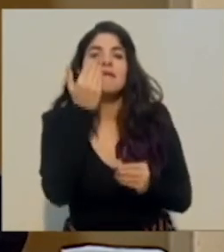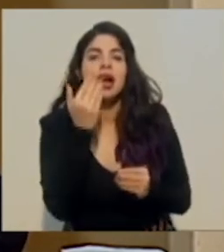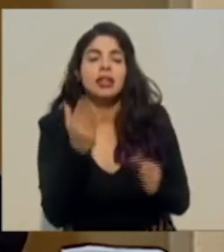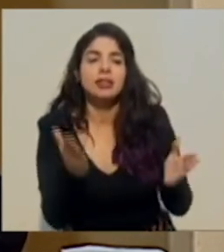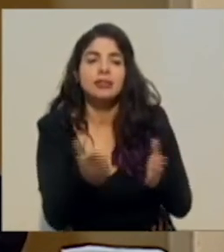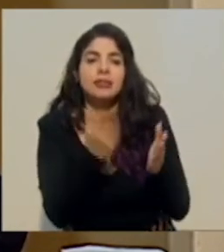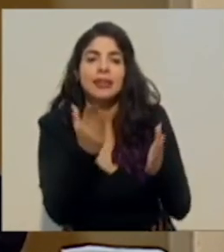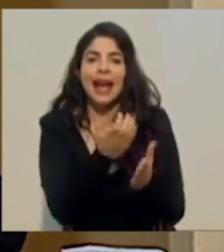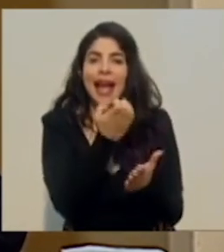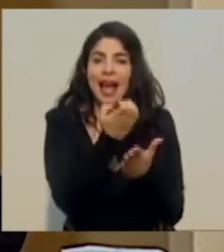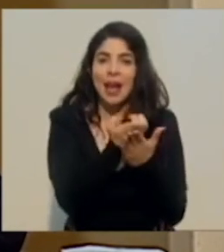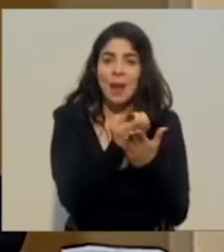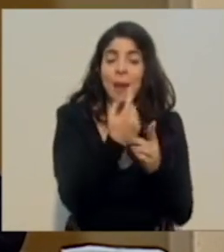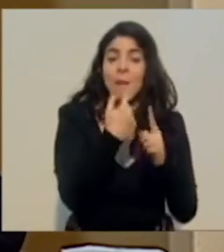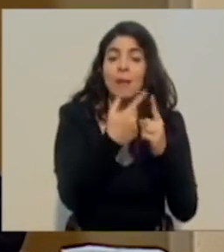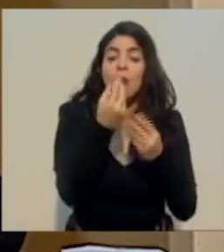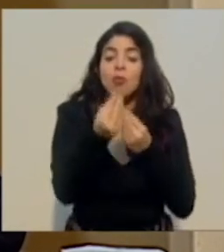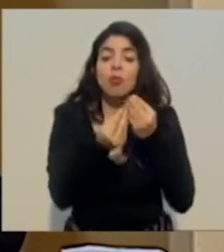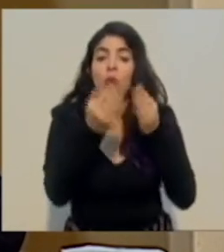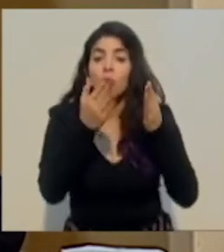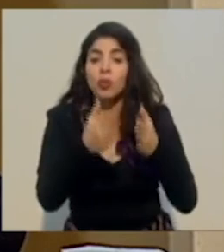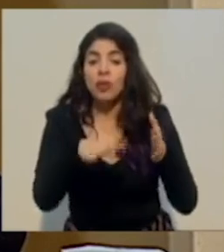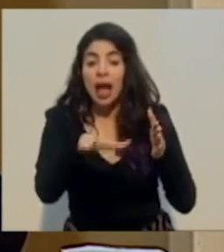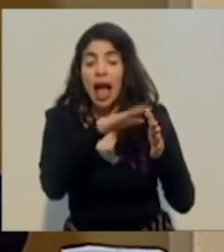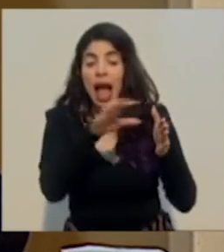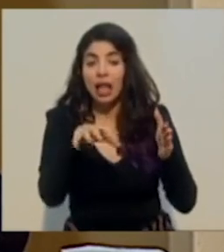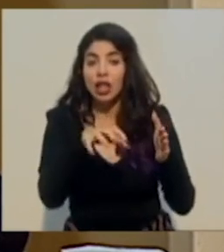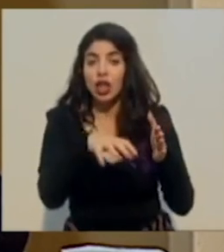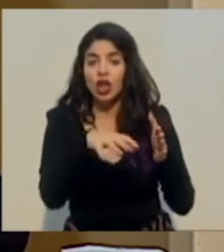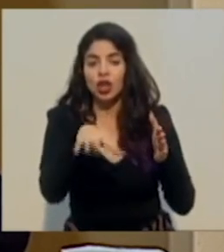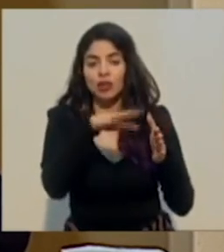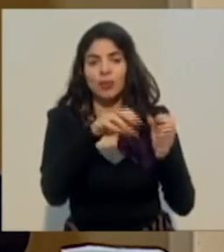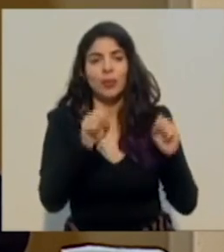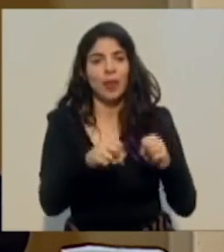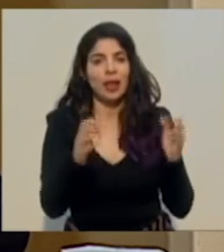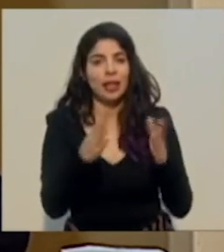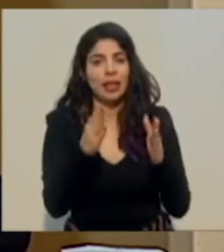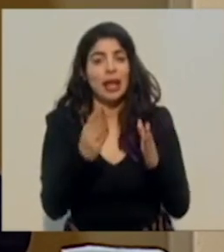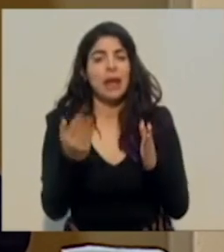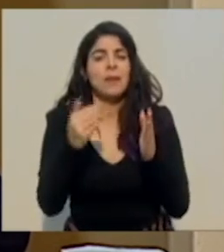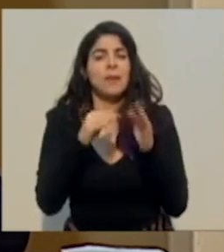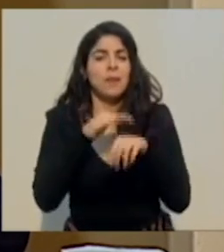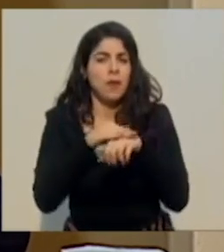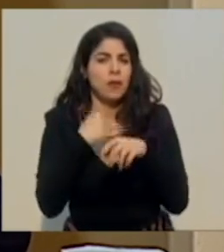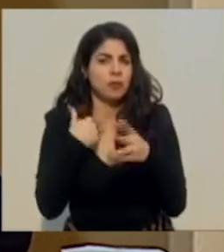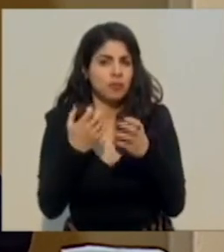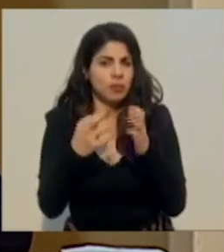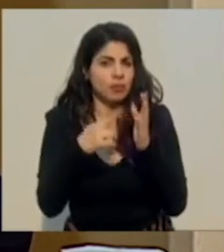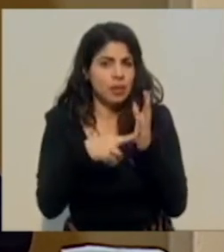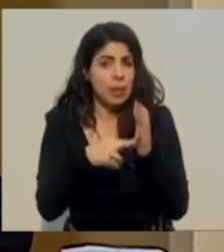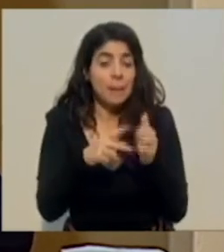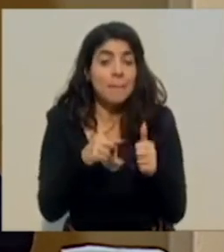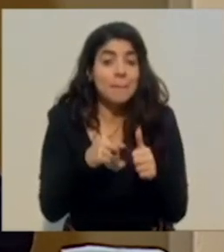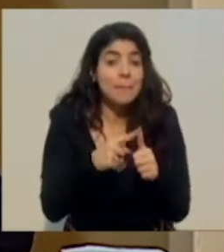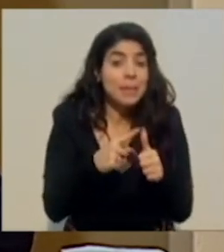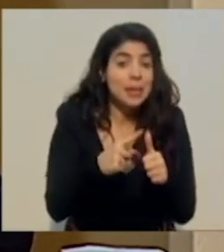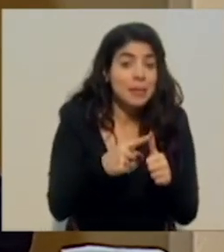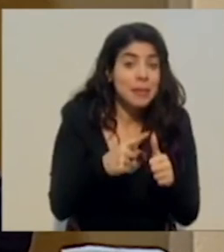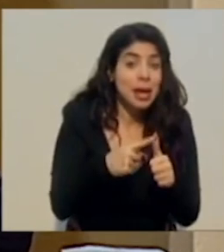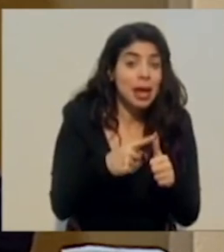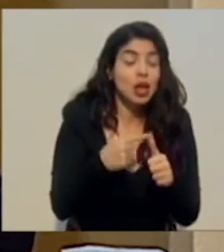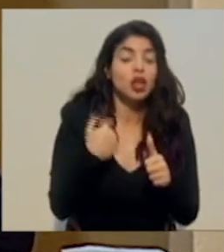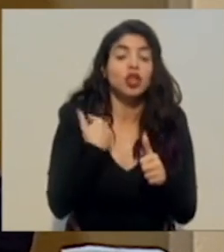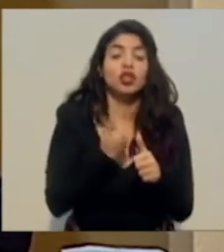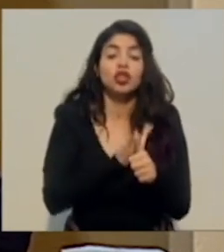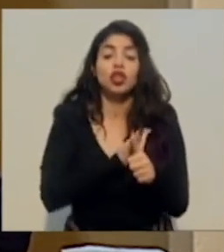cantón, en donde, y por favor lo quiero reiterar, en primera instancia estamos orientando hacia la aplicación de las